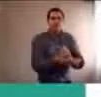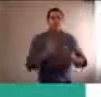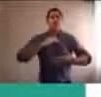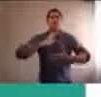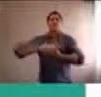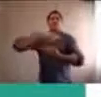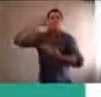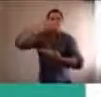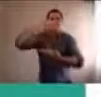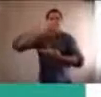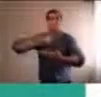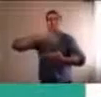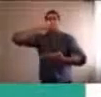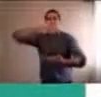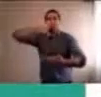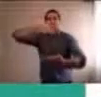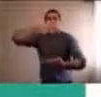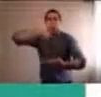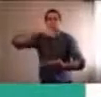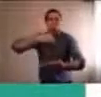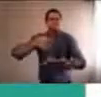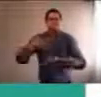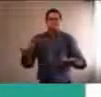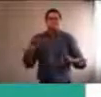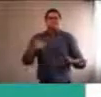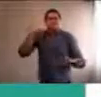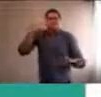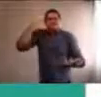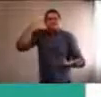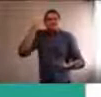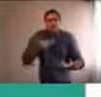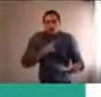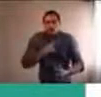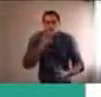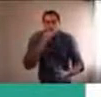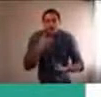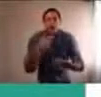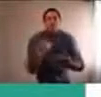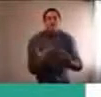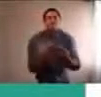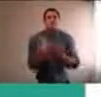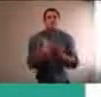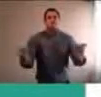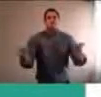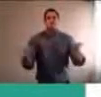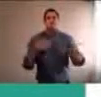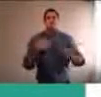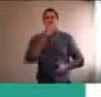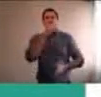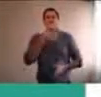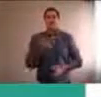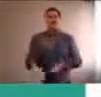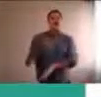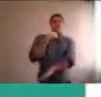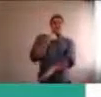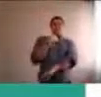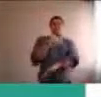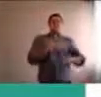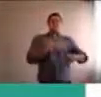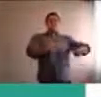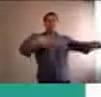yo estaba sola en mi clase con mis alumnos y ahora estoy en el espacio virtual y no sé quién está del otro lado.